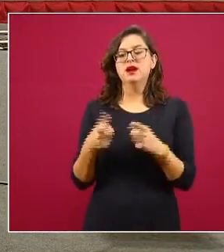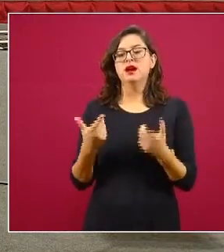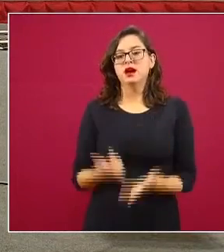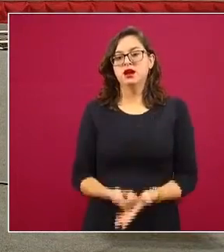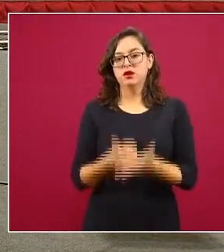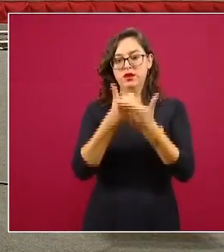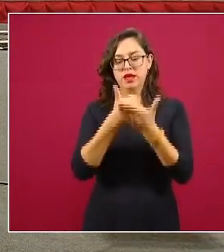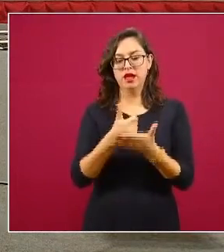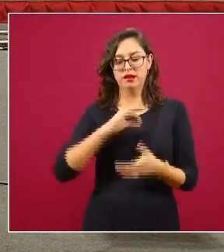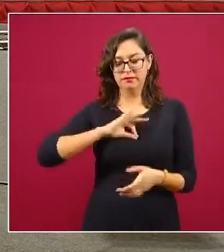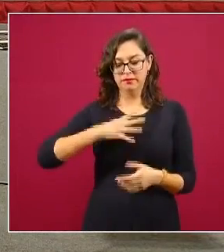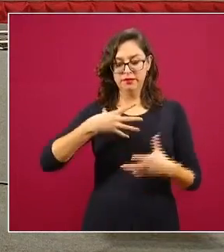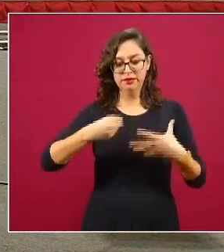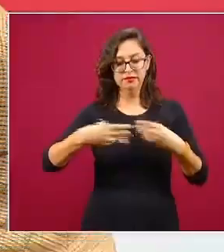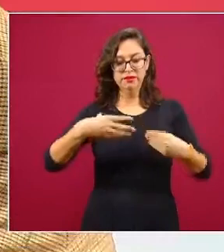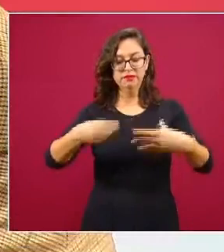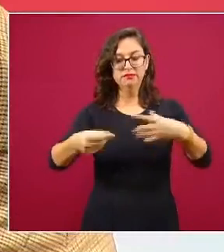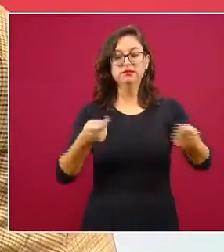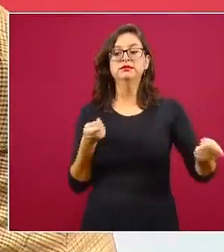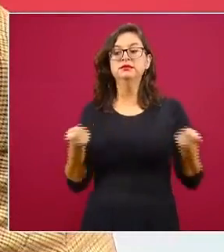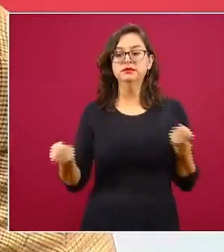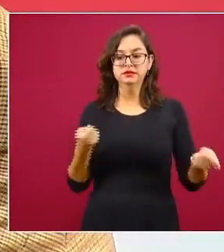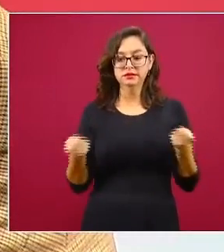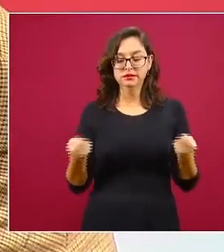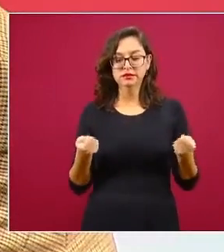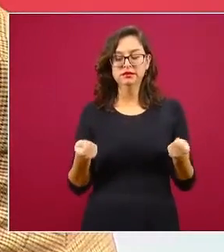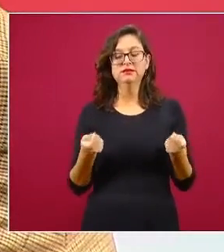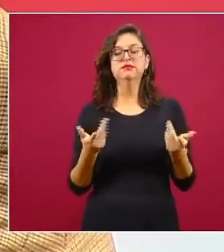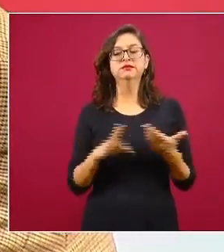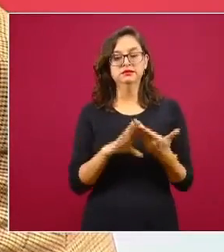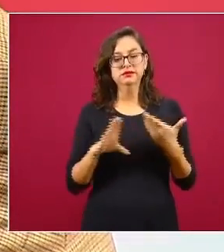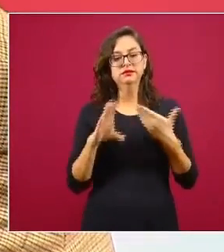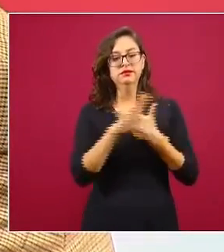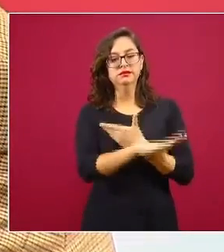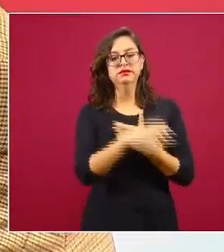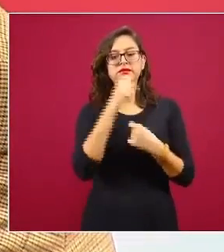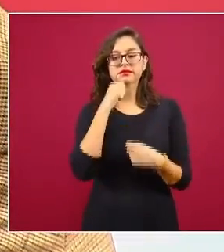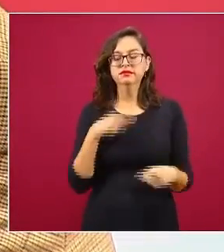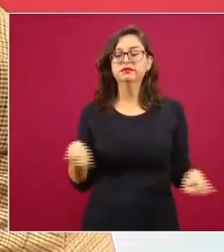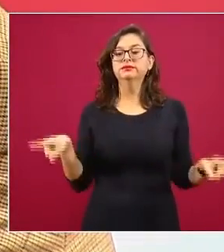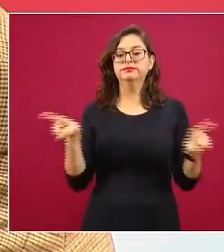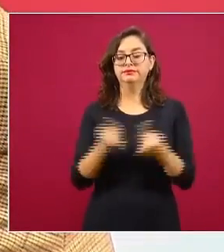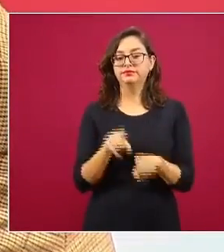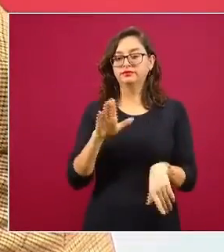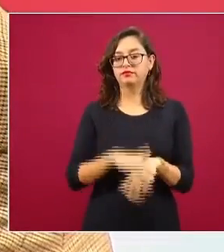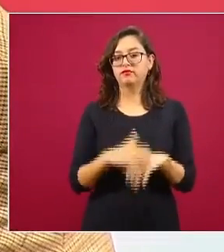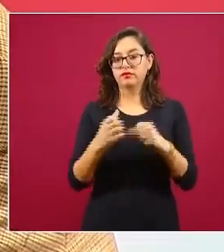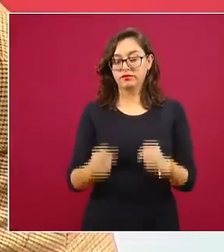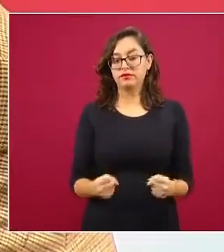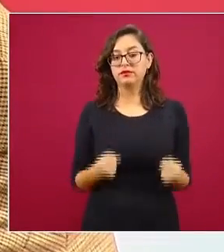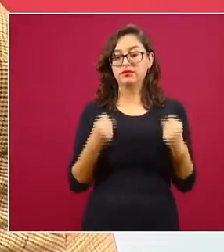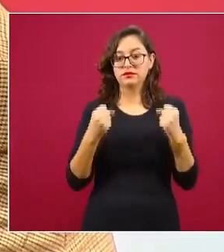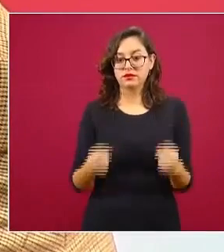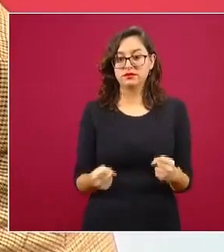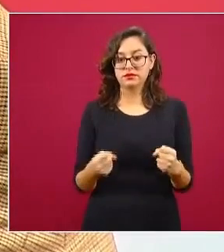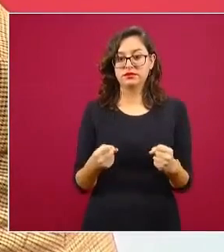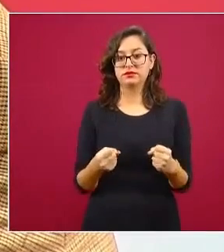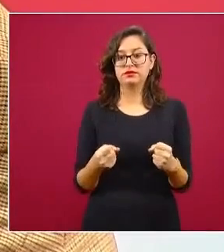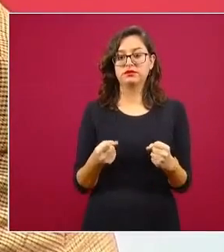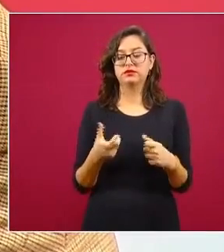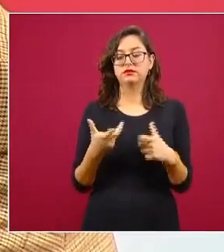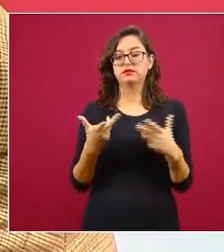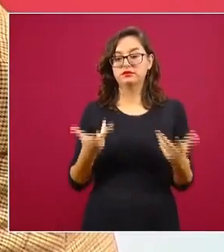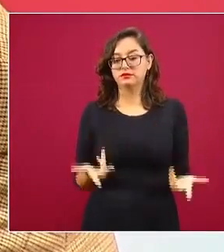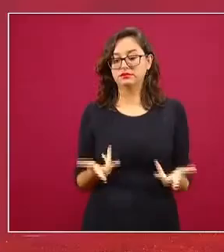y control del COVID, sino también para fortalecer, como también lo mencionamos en su momento, para fortalecer la acción